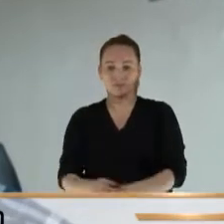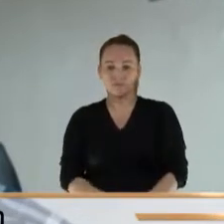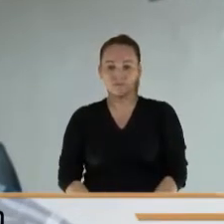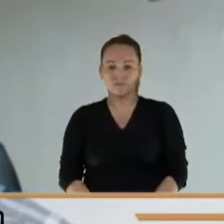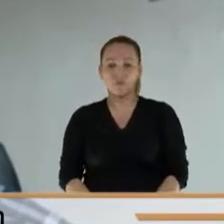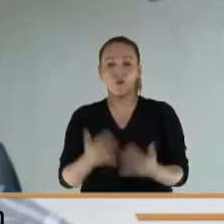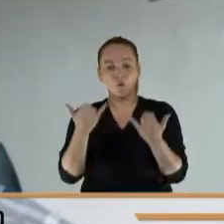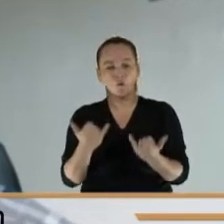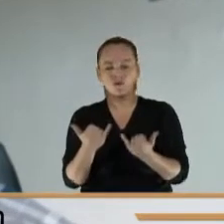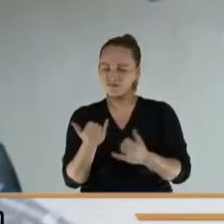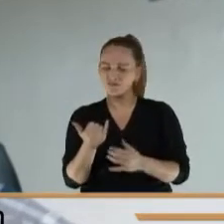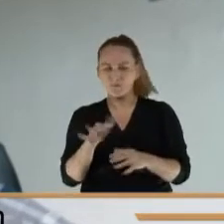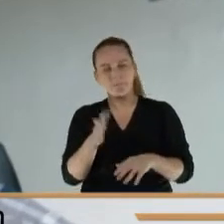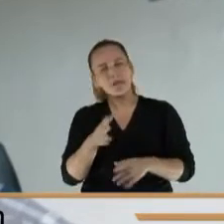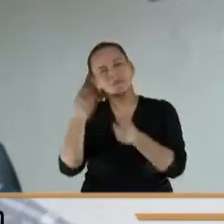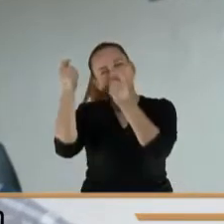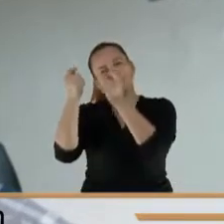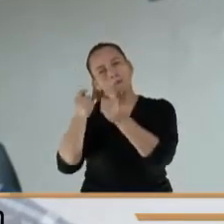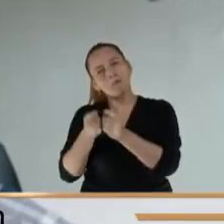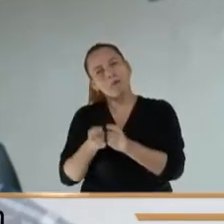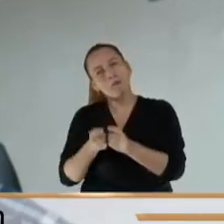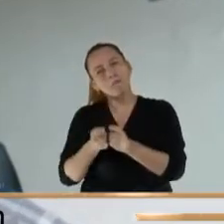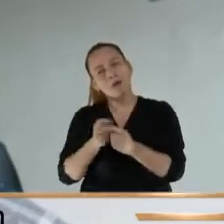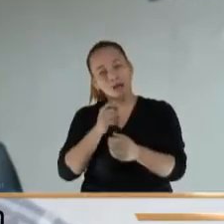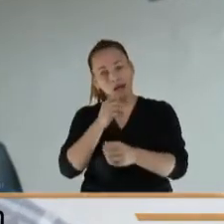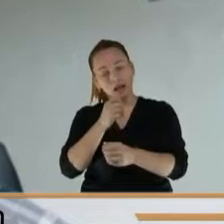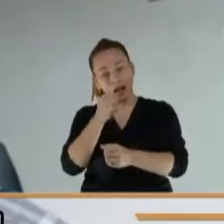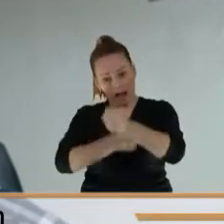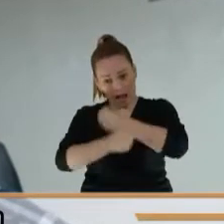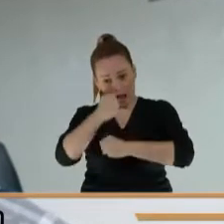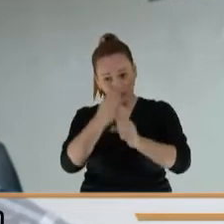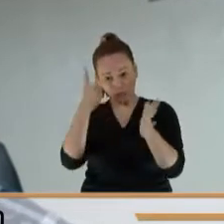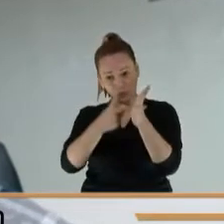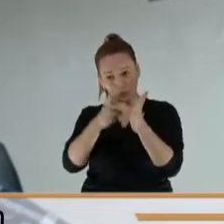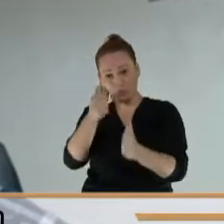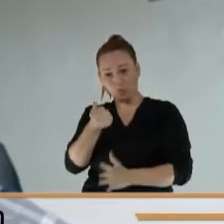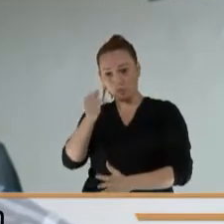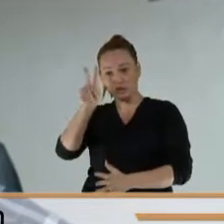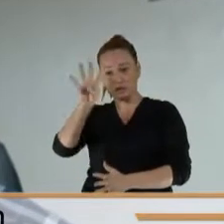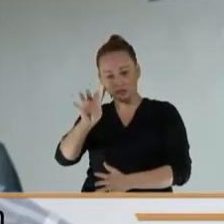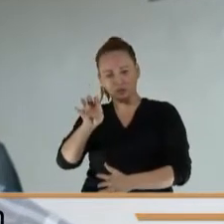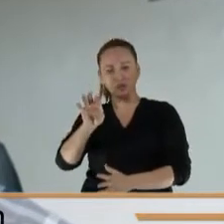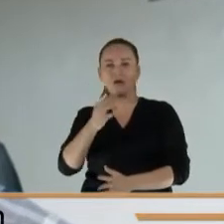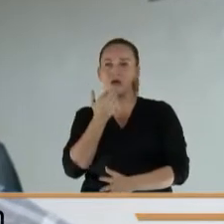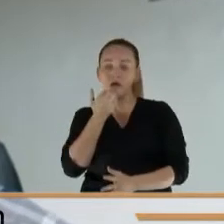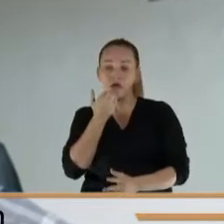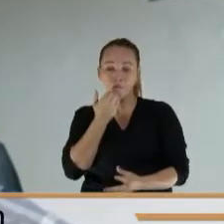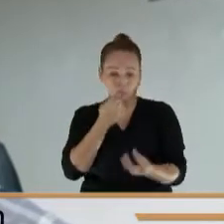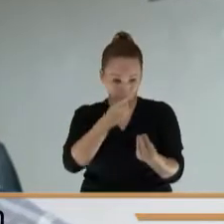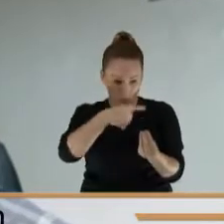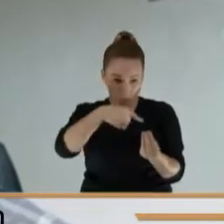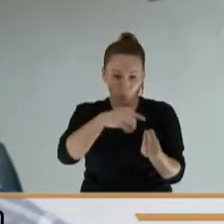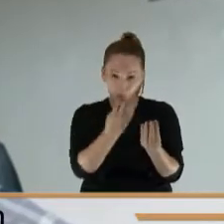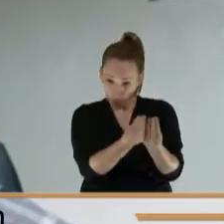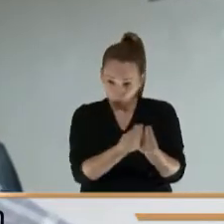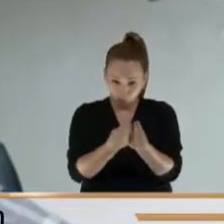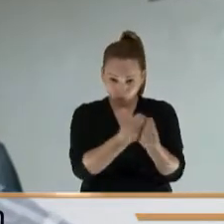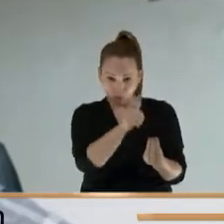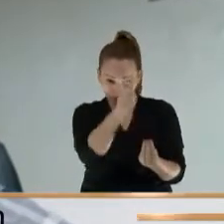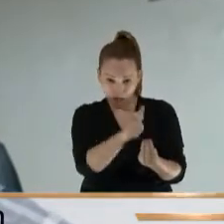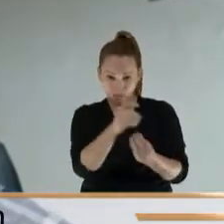el valor promedio mensual en el año 2019, lo que venga un concejal de quinta categoría son